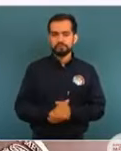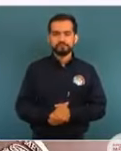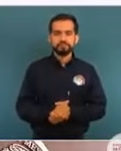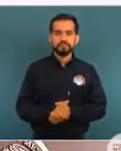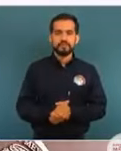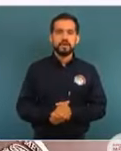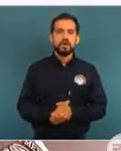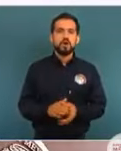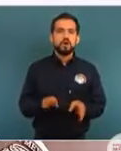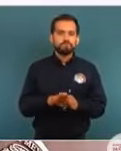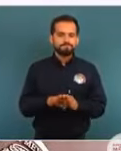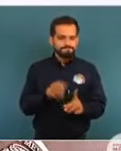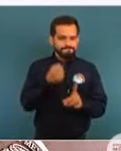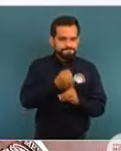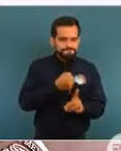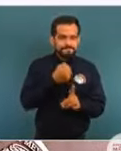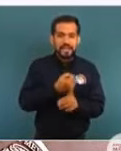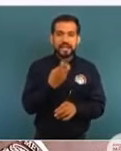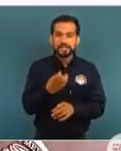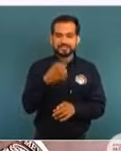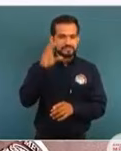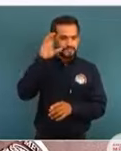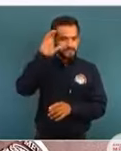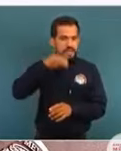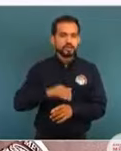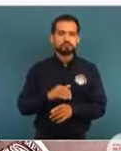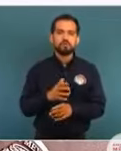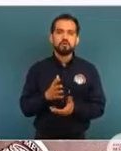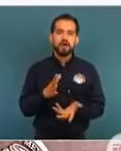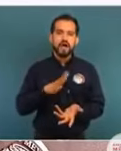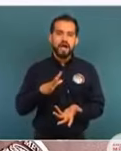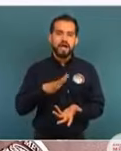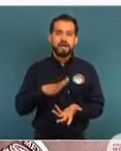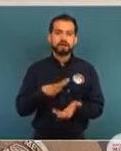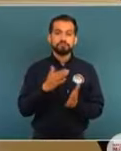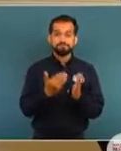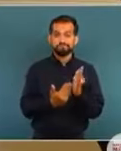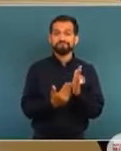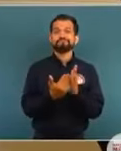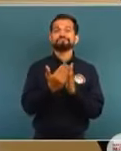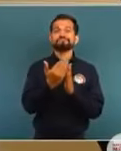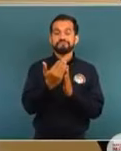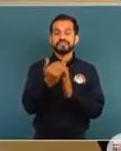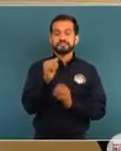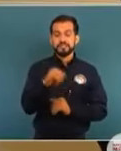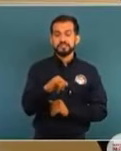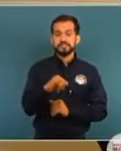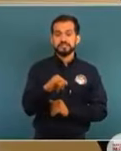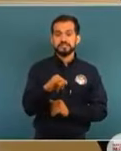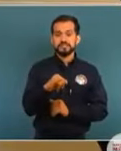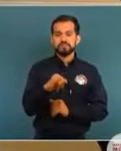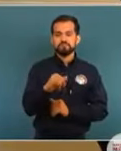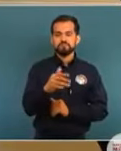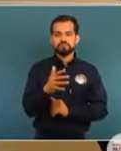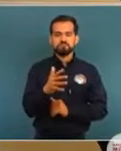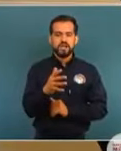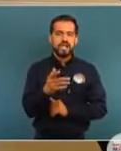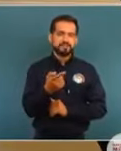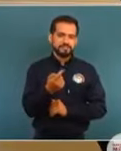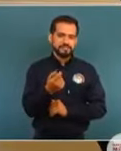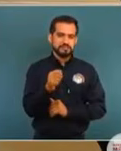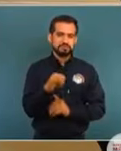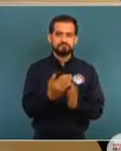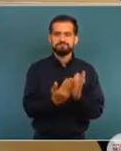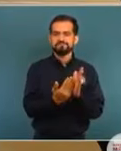Extorsiones, este delito tiene un incremento, tiene un incremento muy